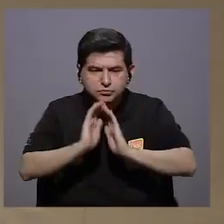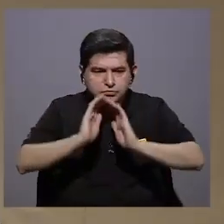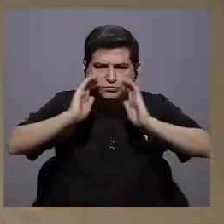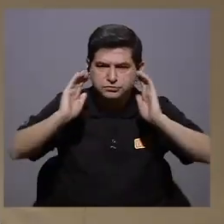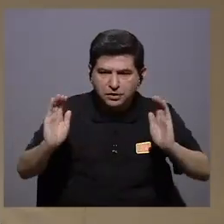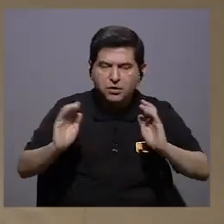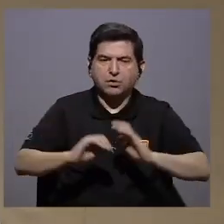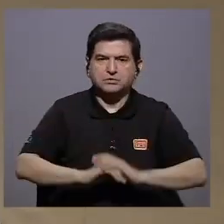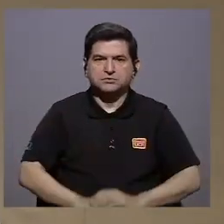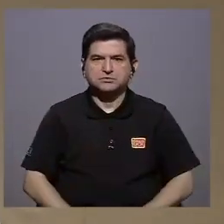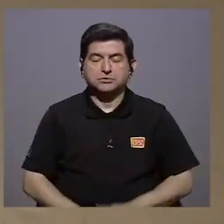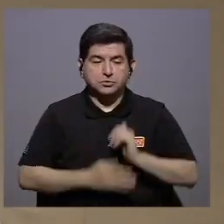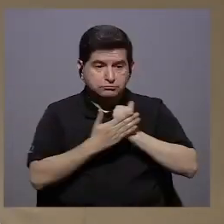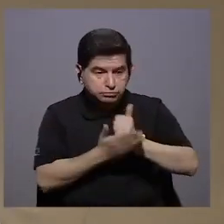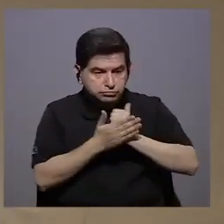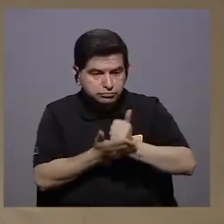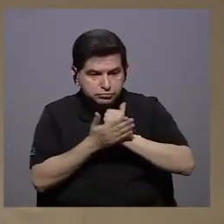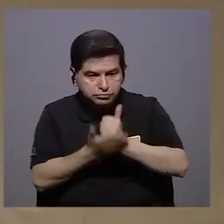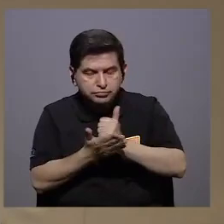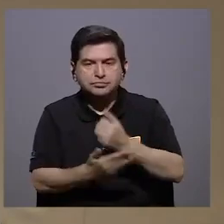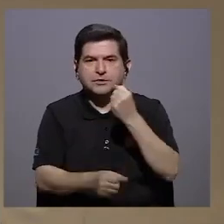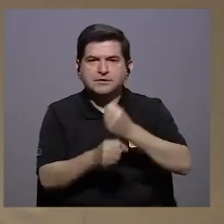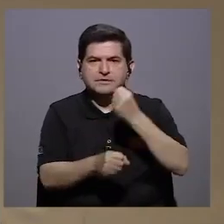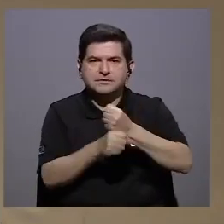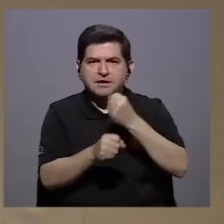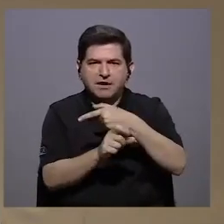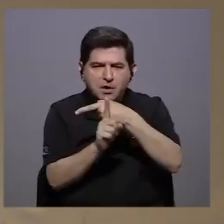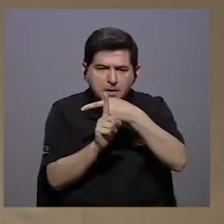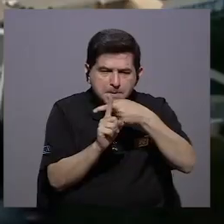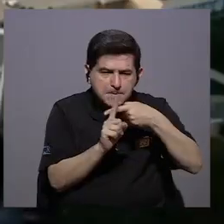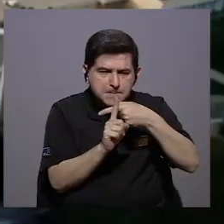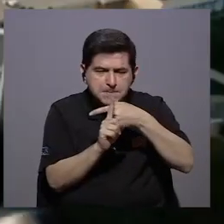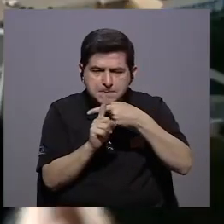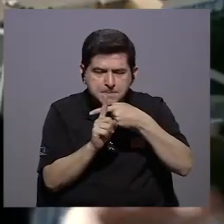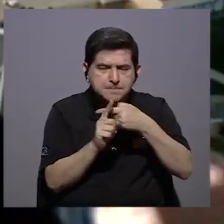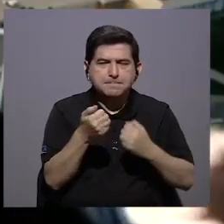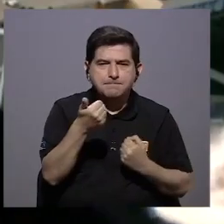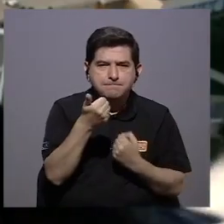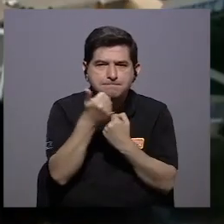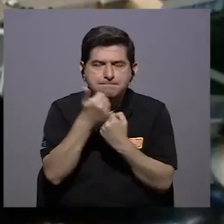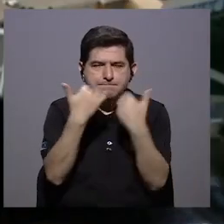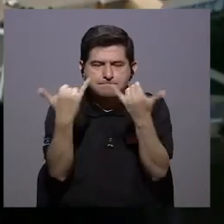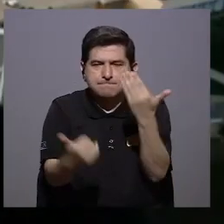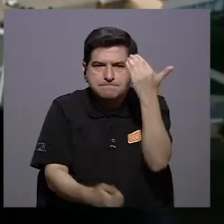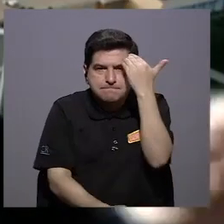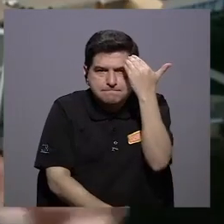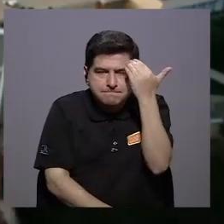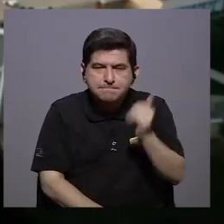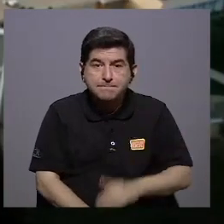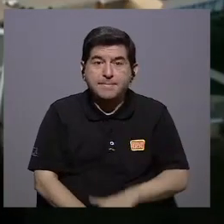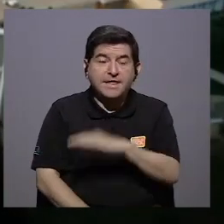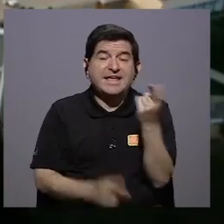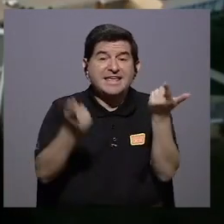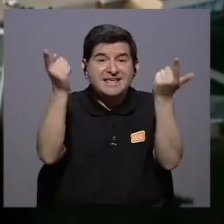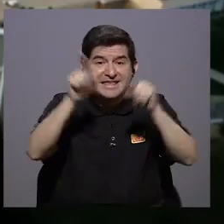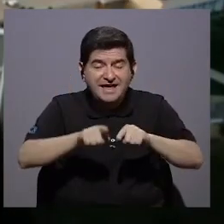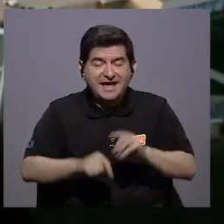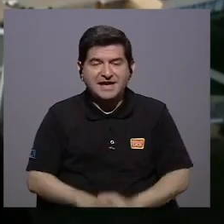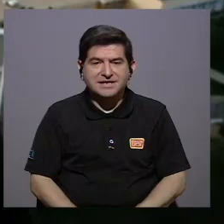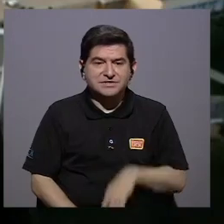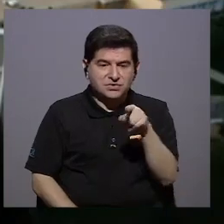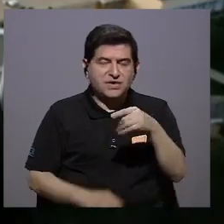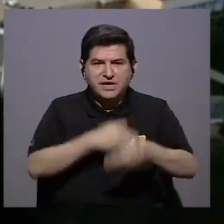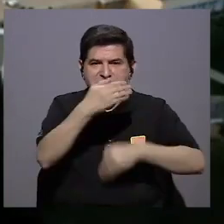chicos le están ayudando unas tareas moderadas reforzando lo que ya saben y de hecho esta